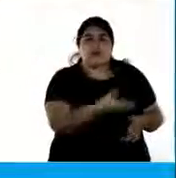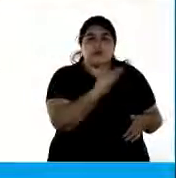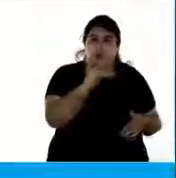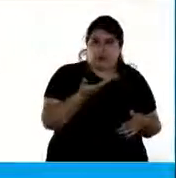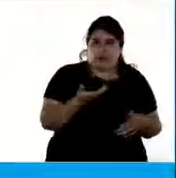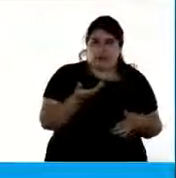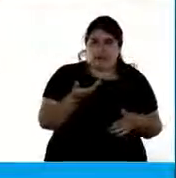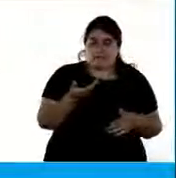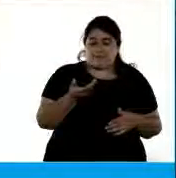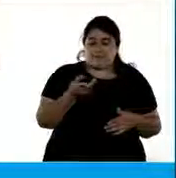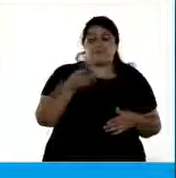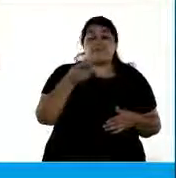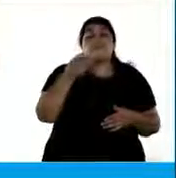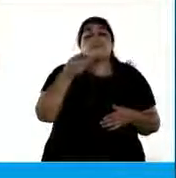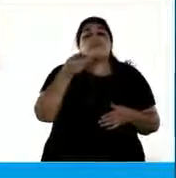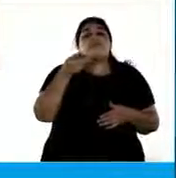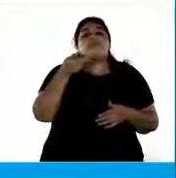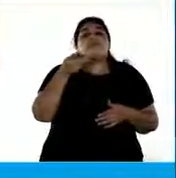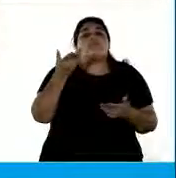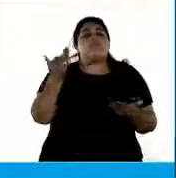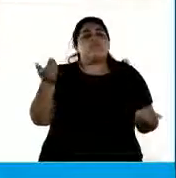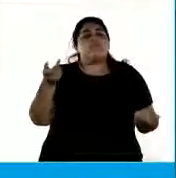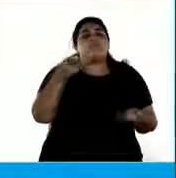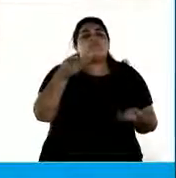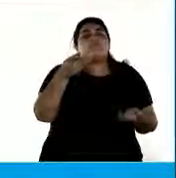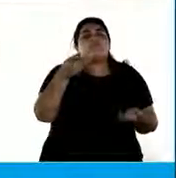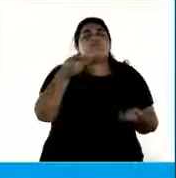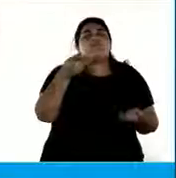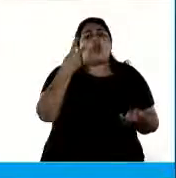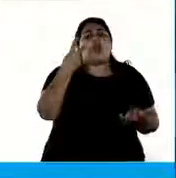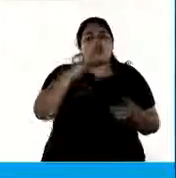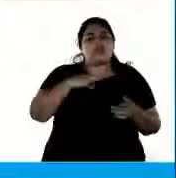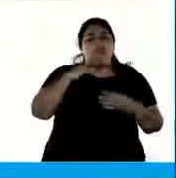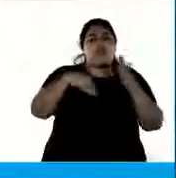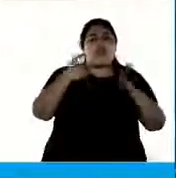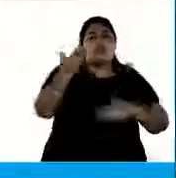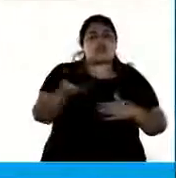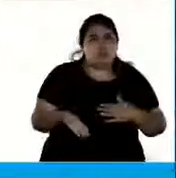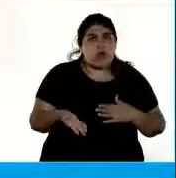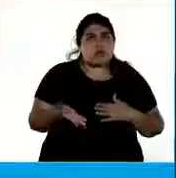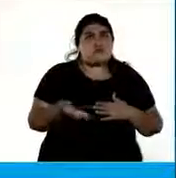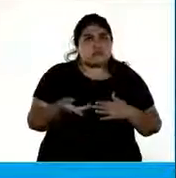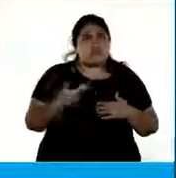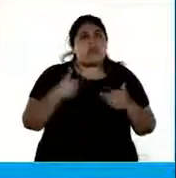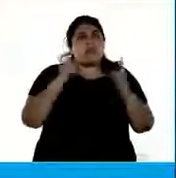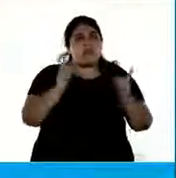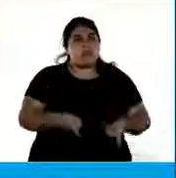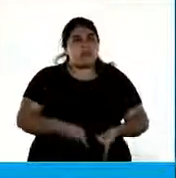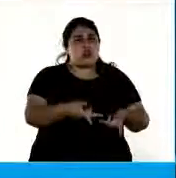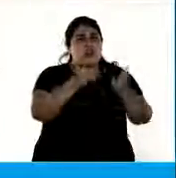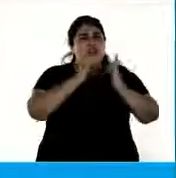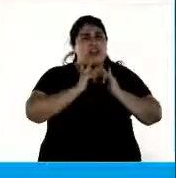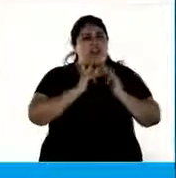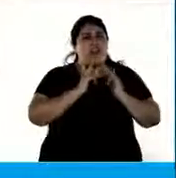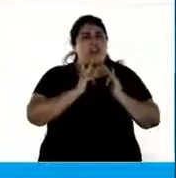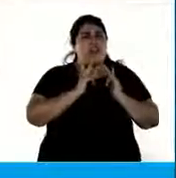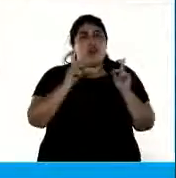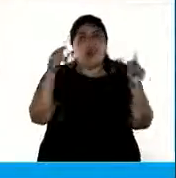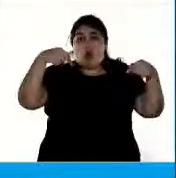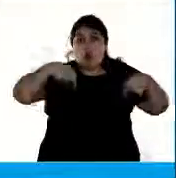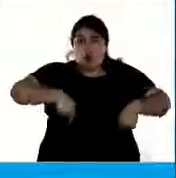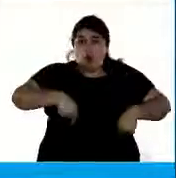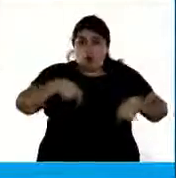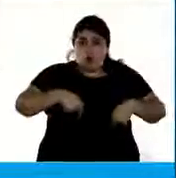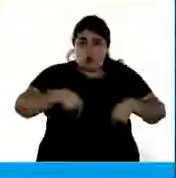vaticinando lo que sucedería dos años después también nos dijo Hoy no es una